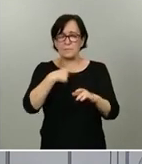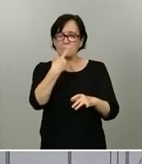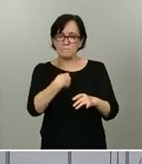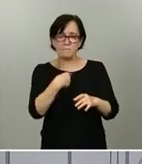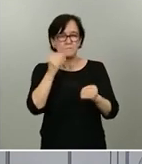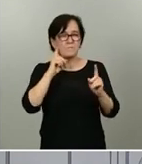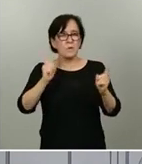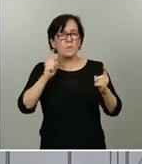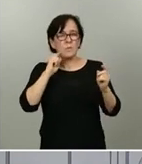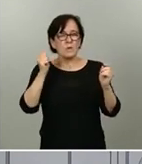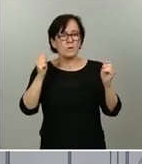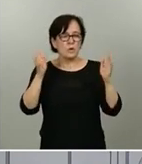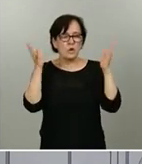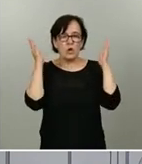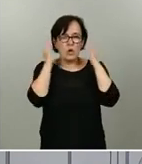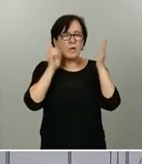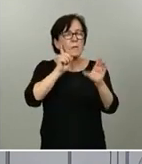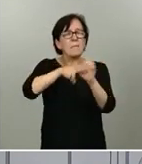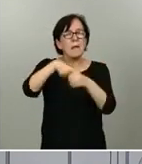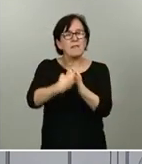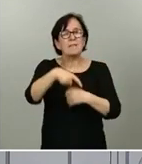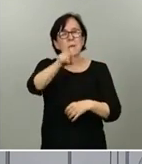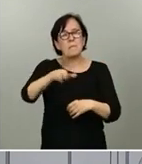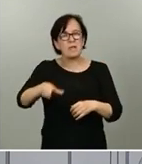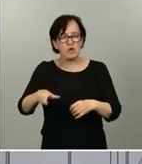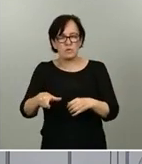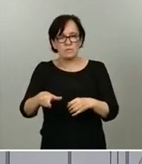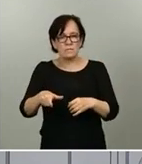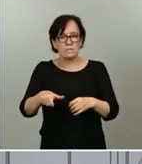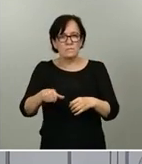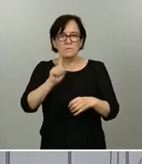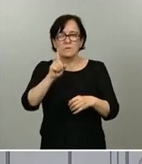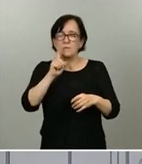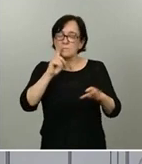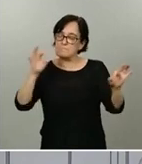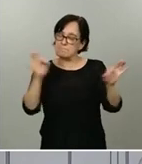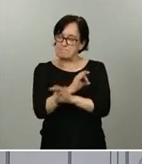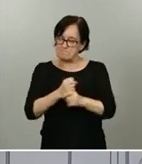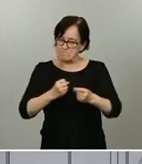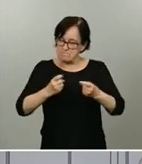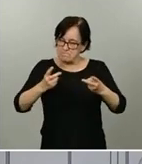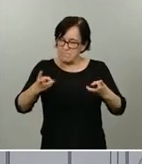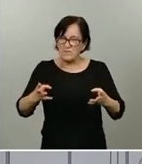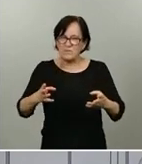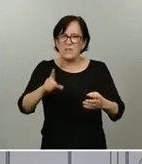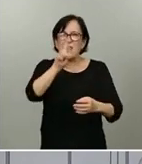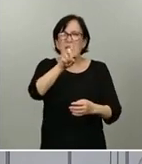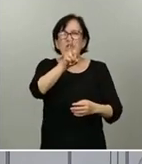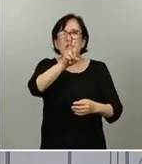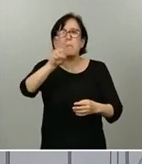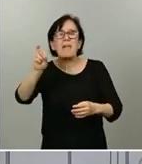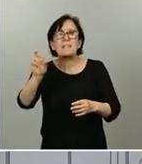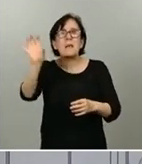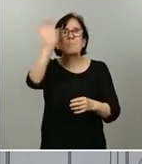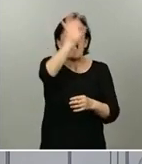congreso con participación de personas de, no quisiera equivocarme con la cifra, quiero recordar que hablaban de 120 países, pero podría